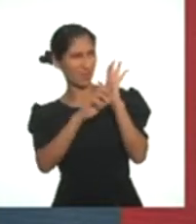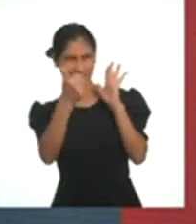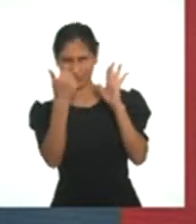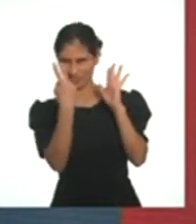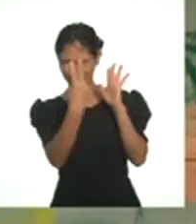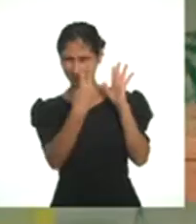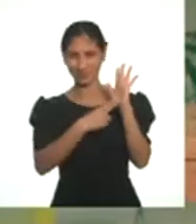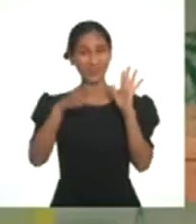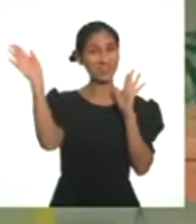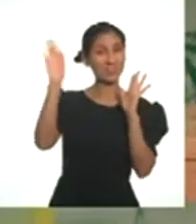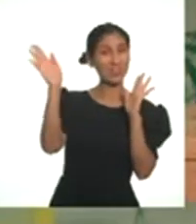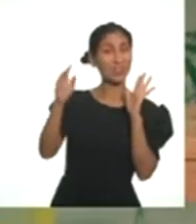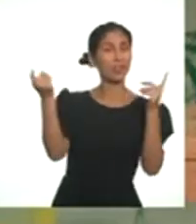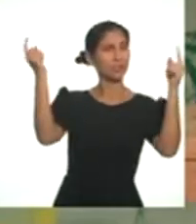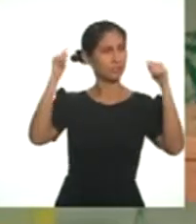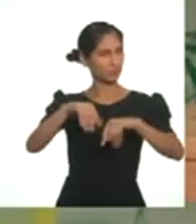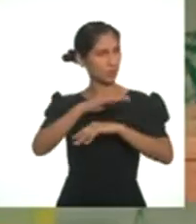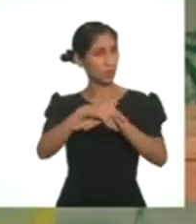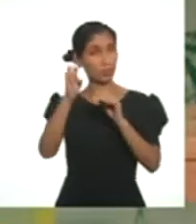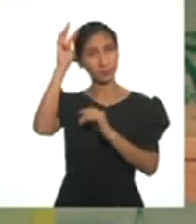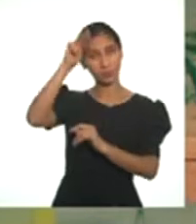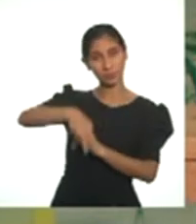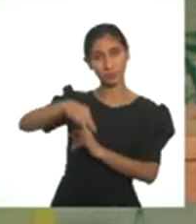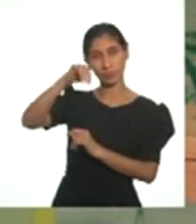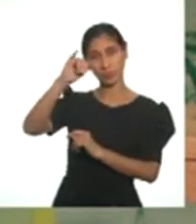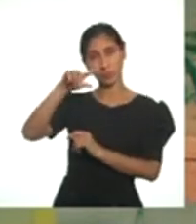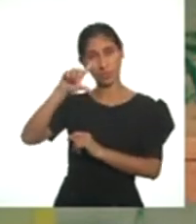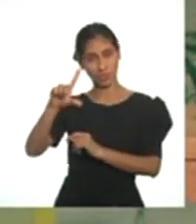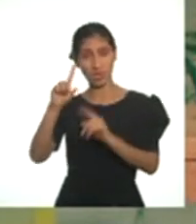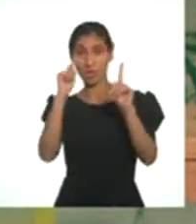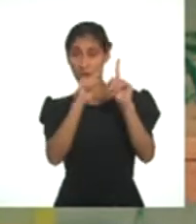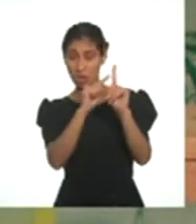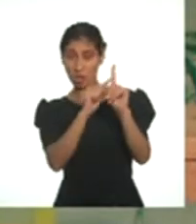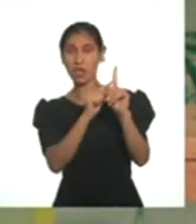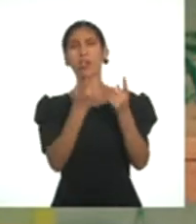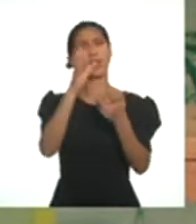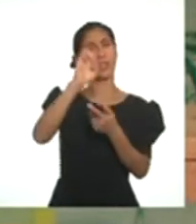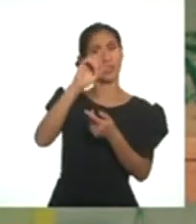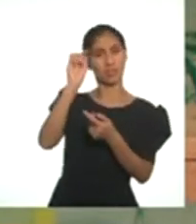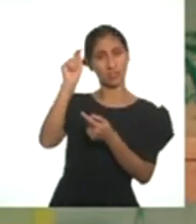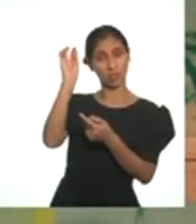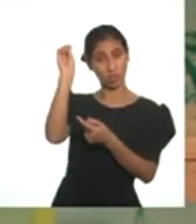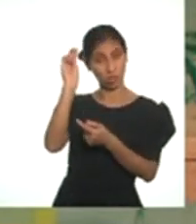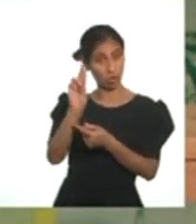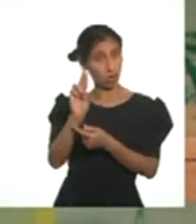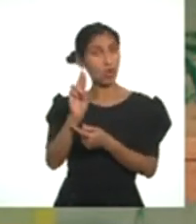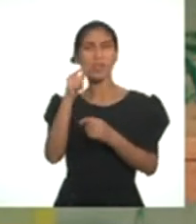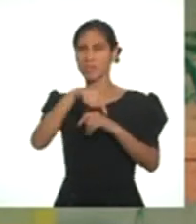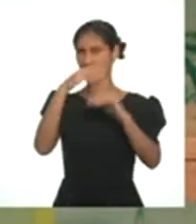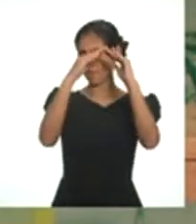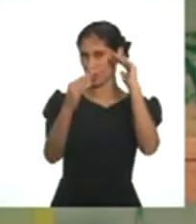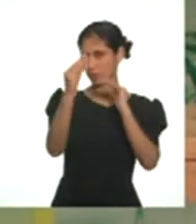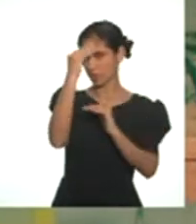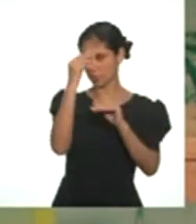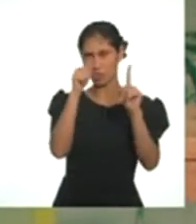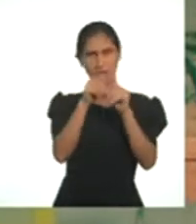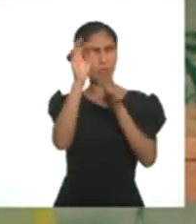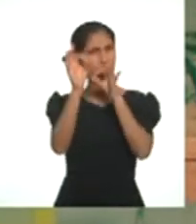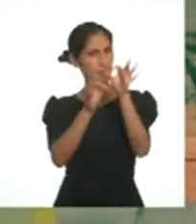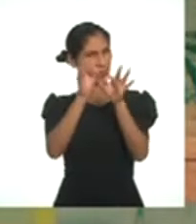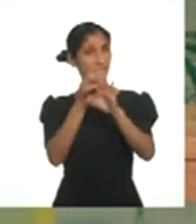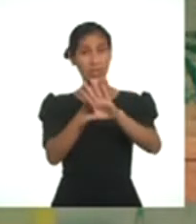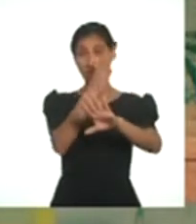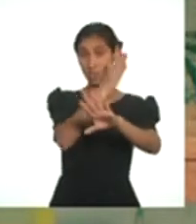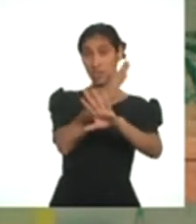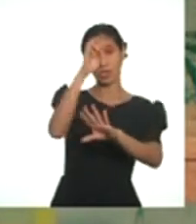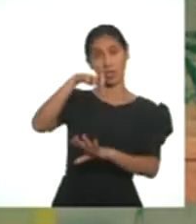en otra área. Hola, estamos con Miguel, uno de los editores de Aprendo en Casa. Él nos va a contar sobre la etapa de postproducción de